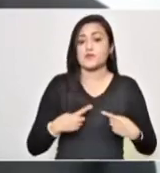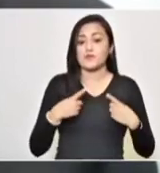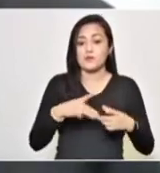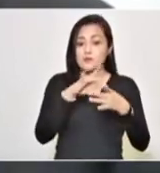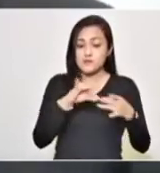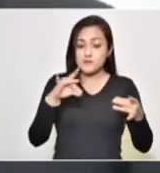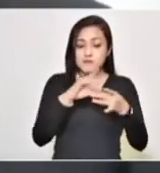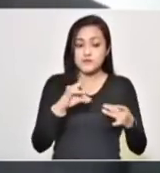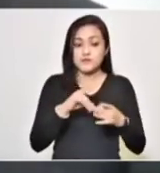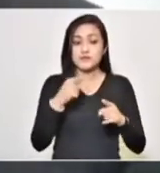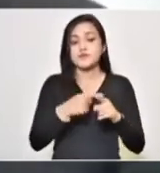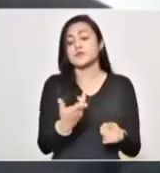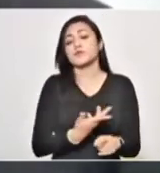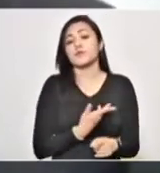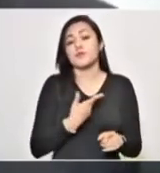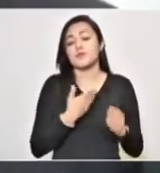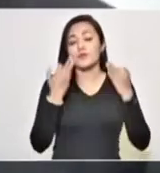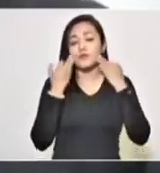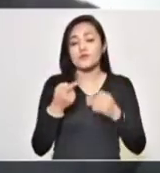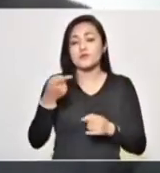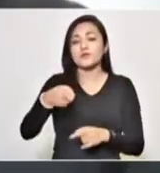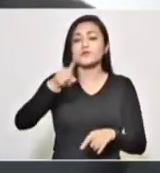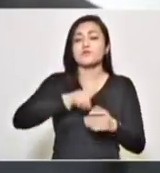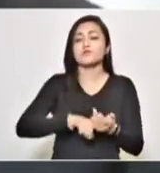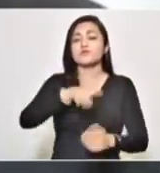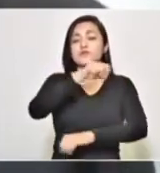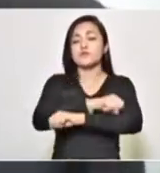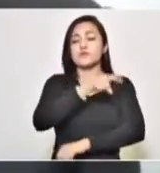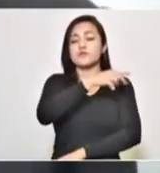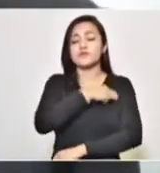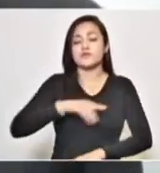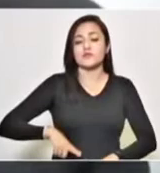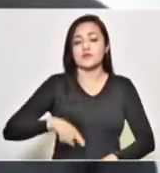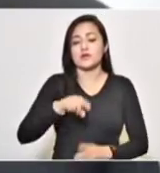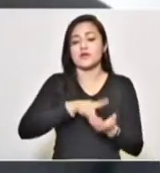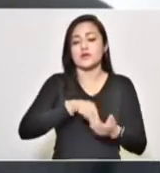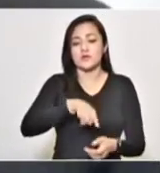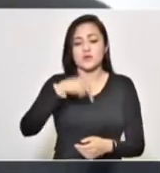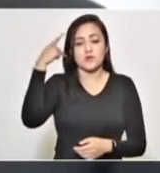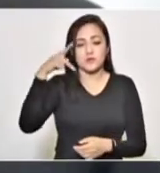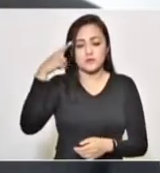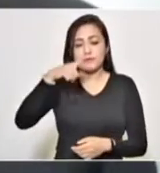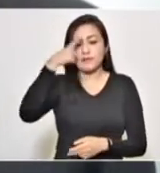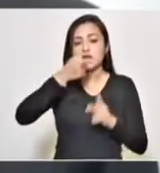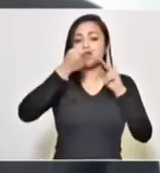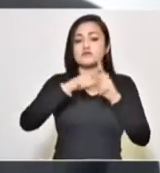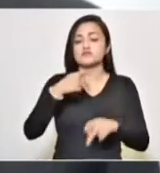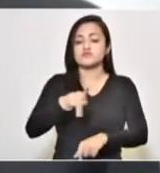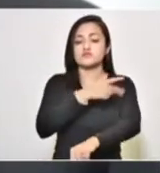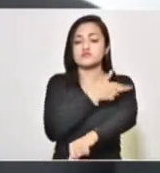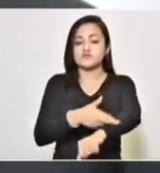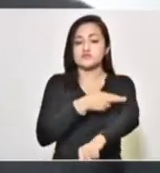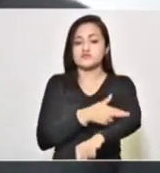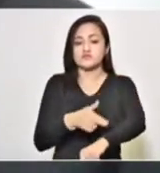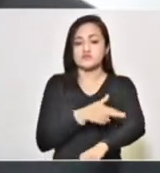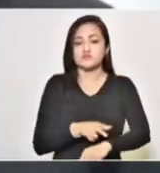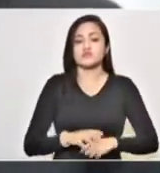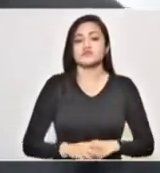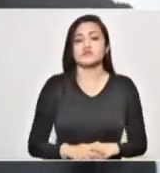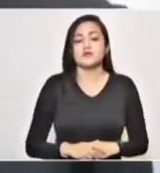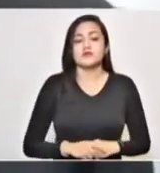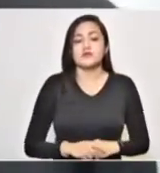explicó que deberán comparecer a la ventanilla municipal del ayuntamiento del municipio de Puebla para iniciar su trámite correspondiente.